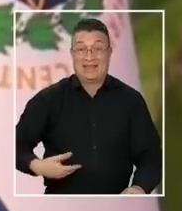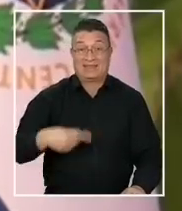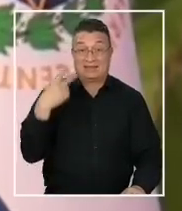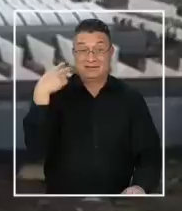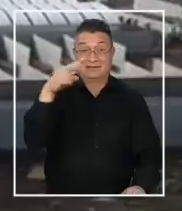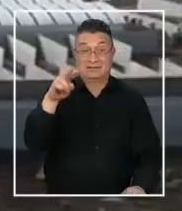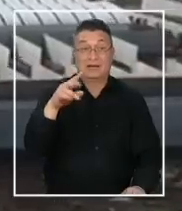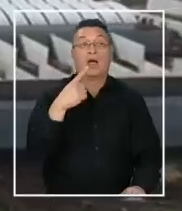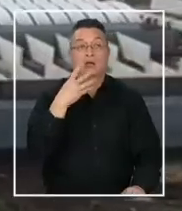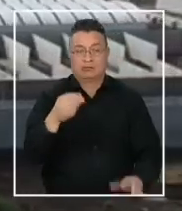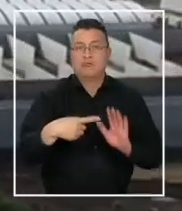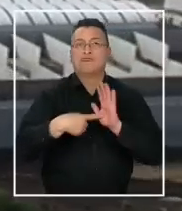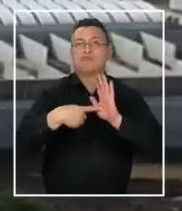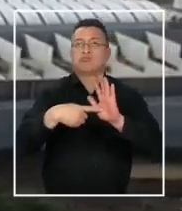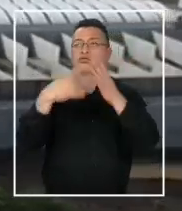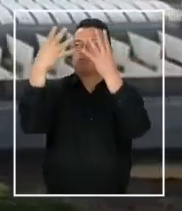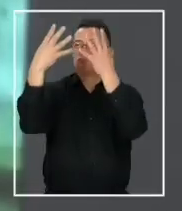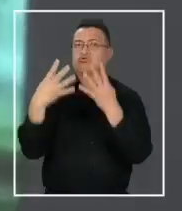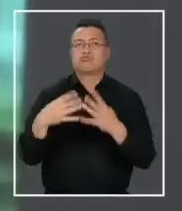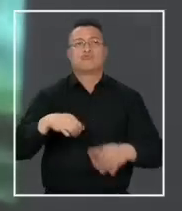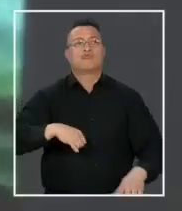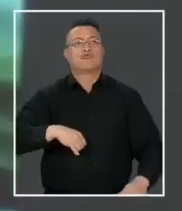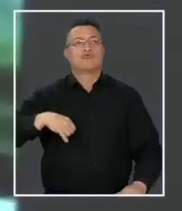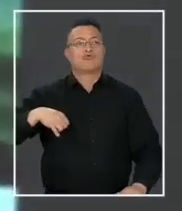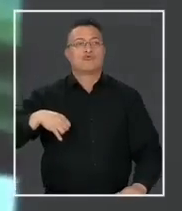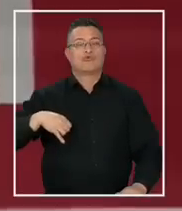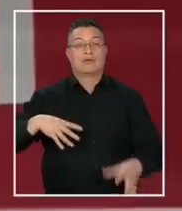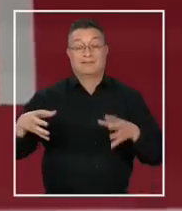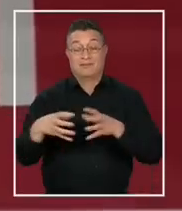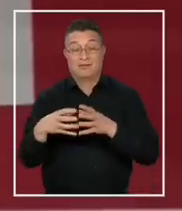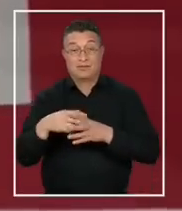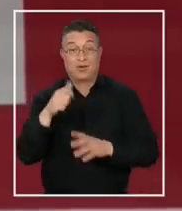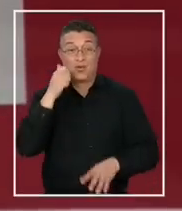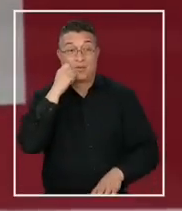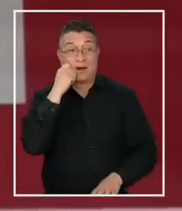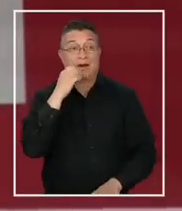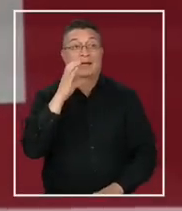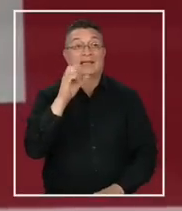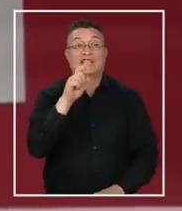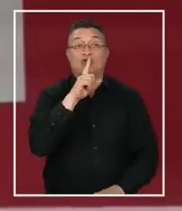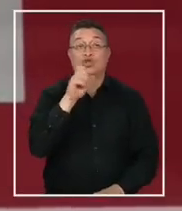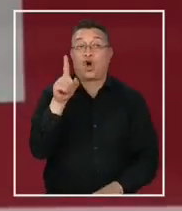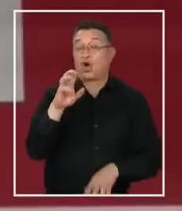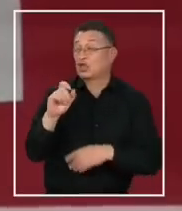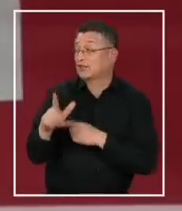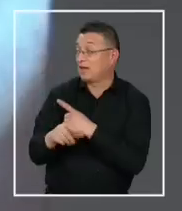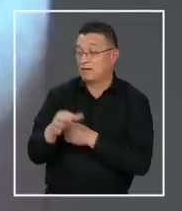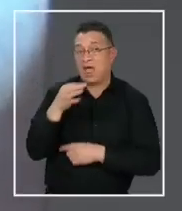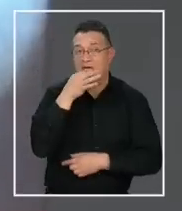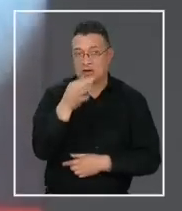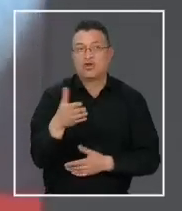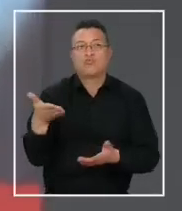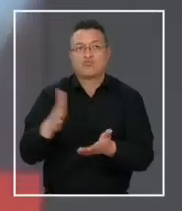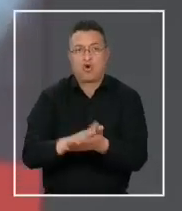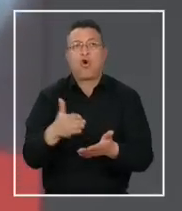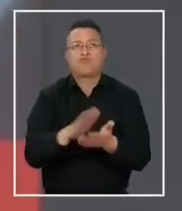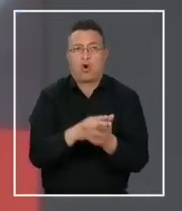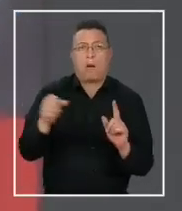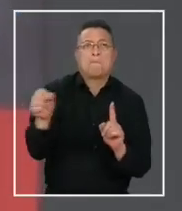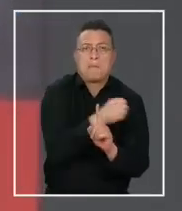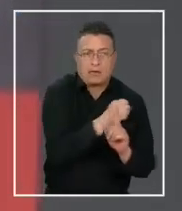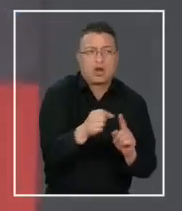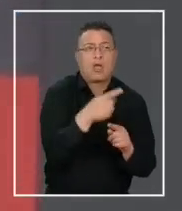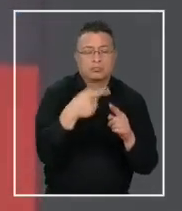mostrado las cárceles con orgullo. Sin embargo, la Organización Humanitaria Cristosal afirmó haber identificado patrones de muertes por tortura